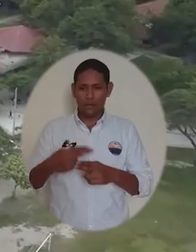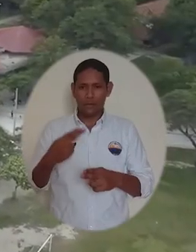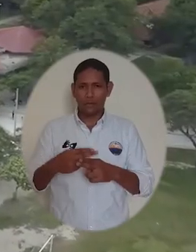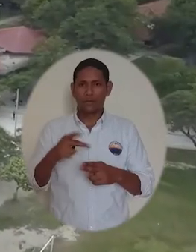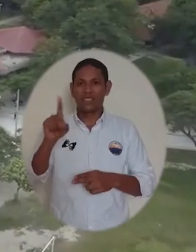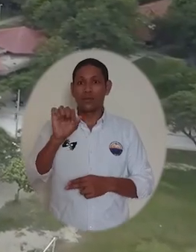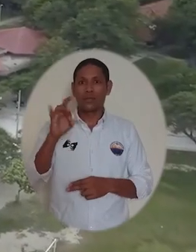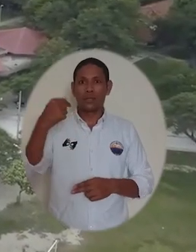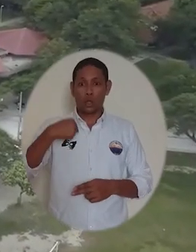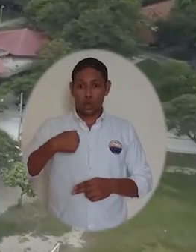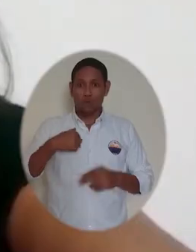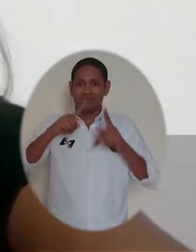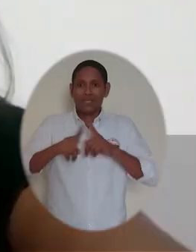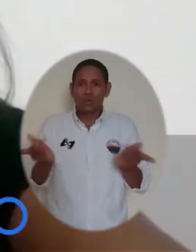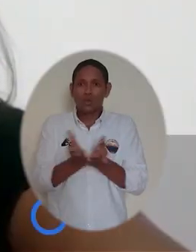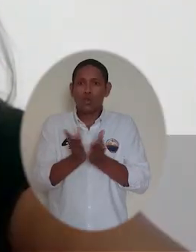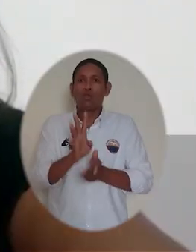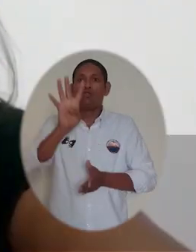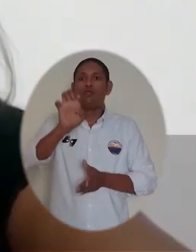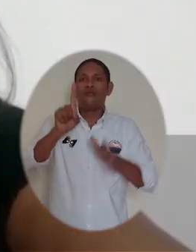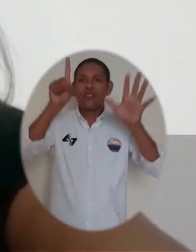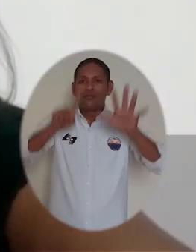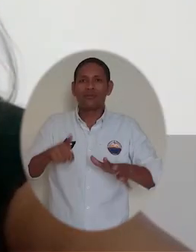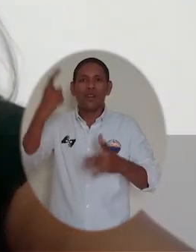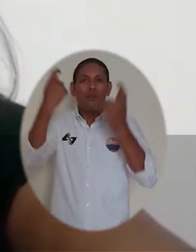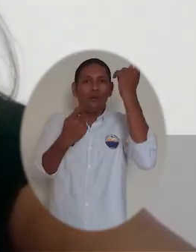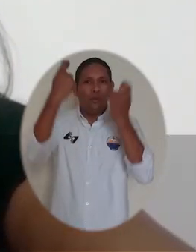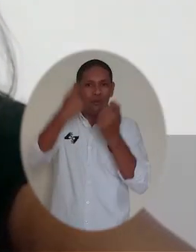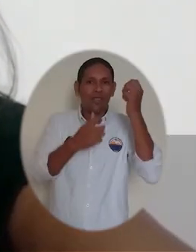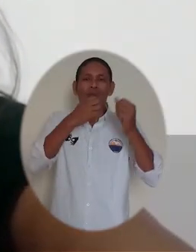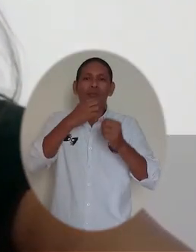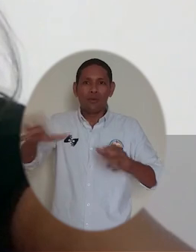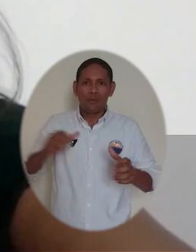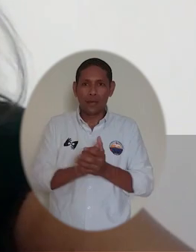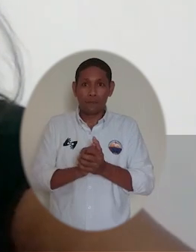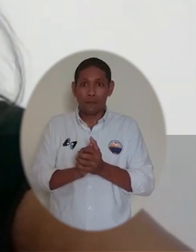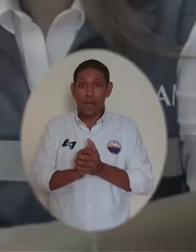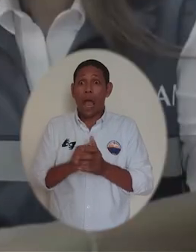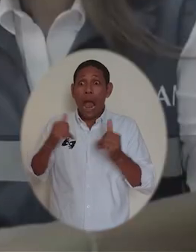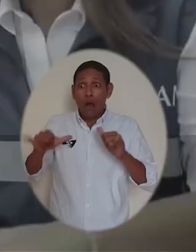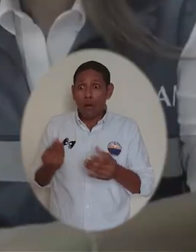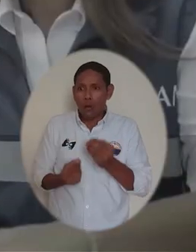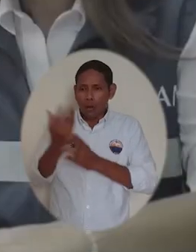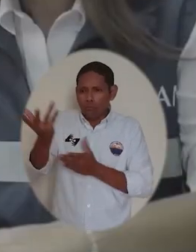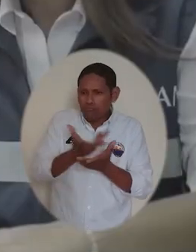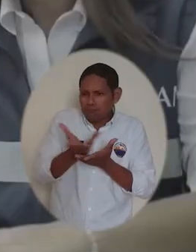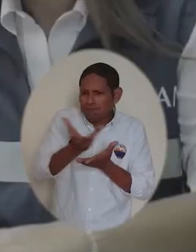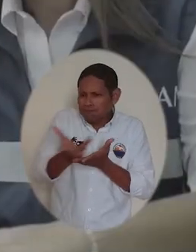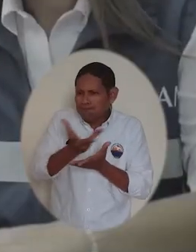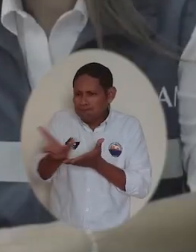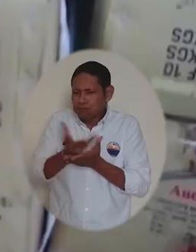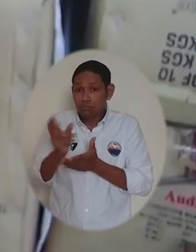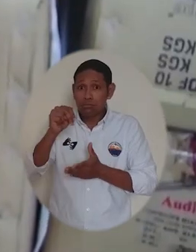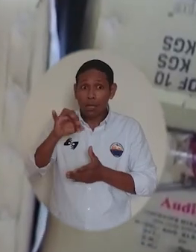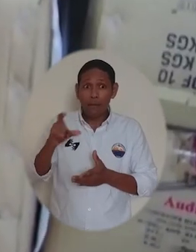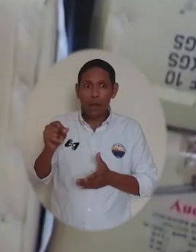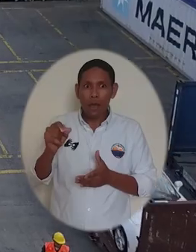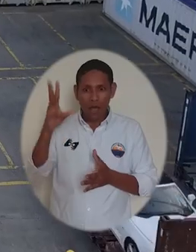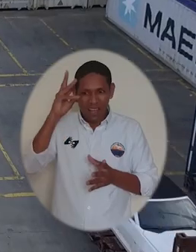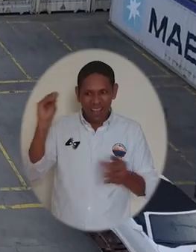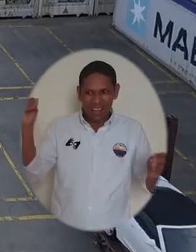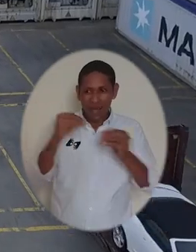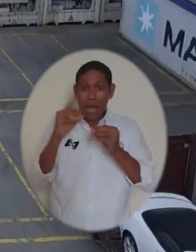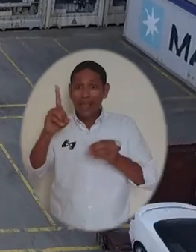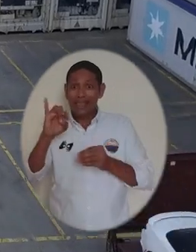Hola, mi nombre es Lisa Orit, soy estudiante de noveno semestre del programa de contaduría pública. El consultorio empresarial y contable